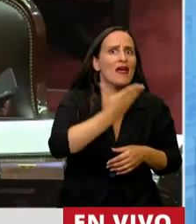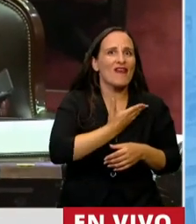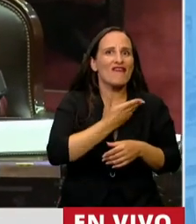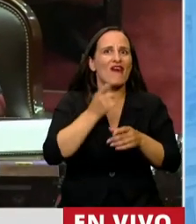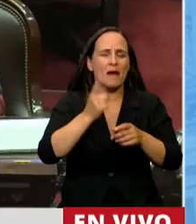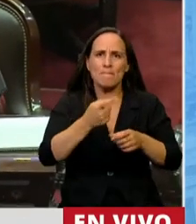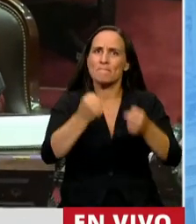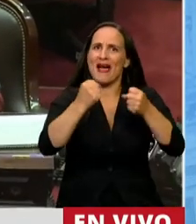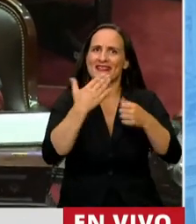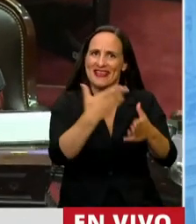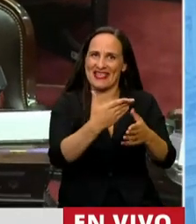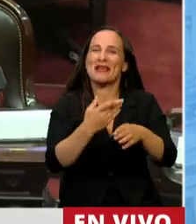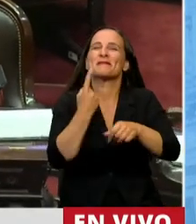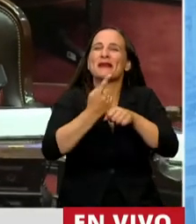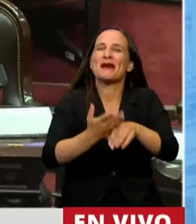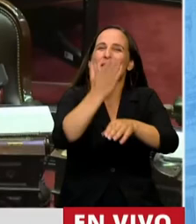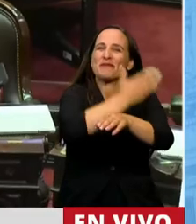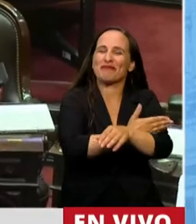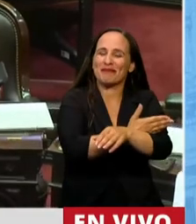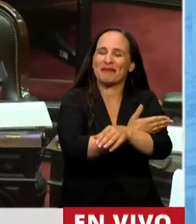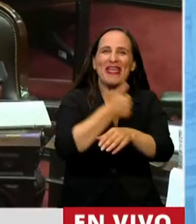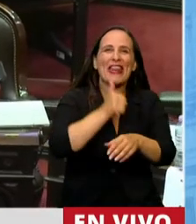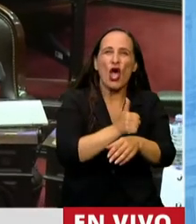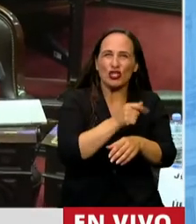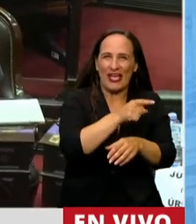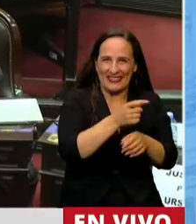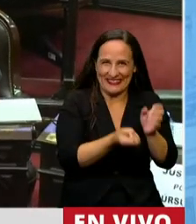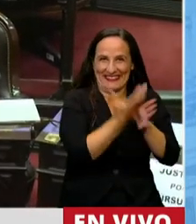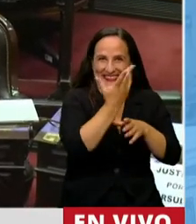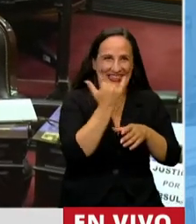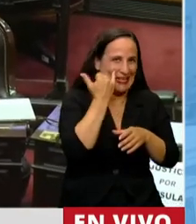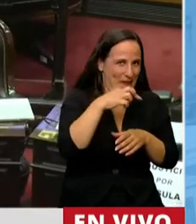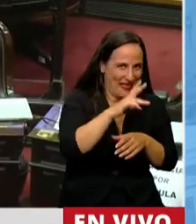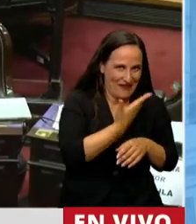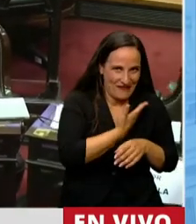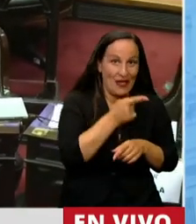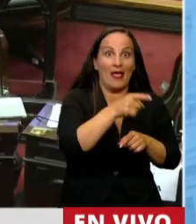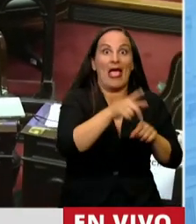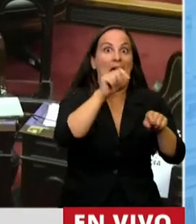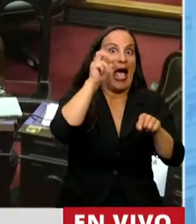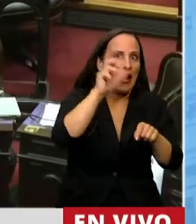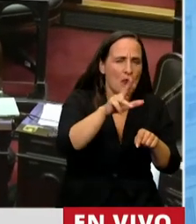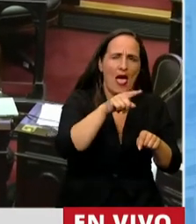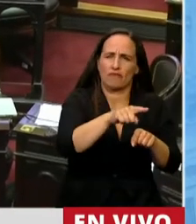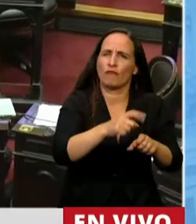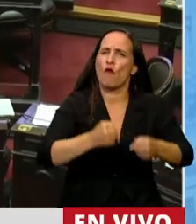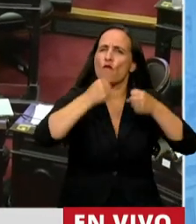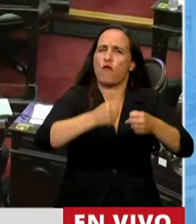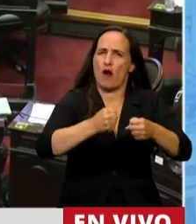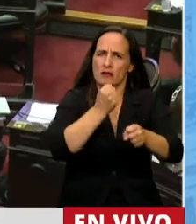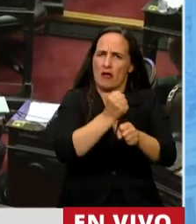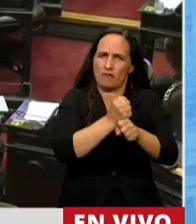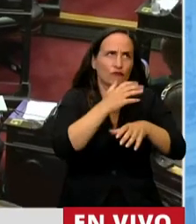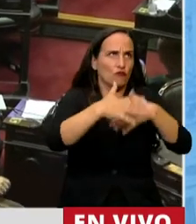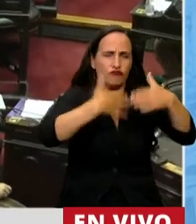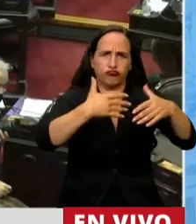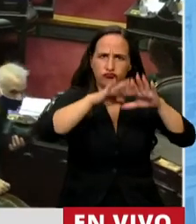antes de que asumiera la presidencia su sucesor, ratificando como cabeza de la empresa a uno de los mejores